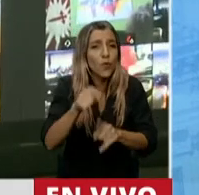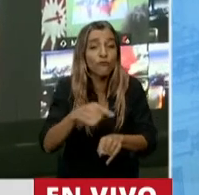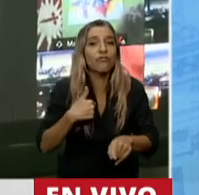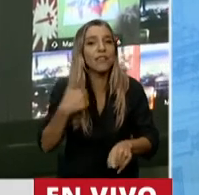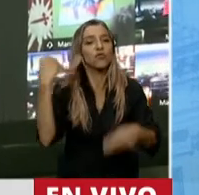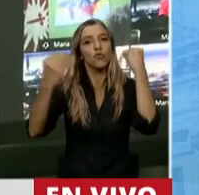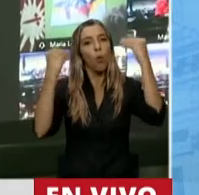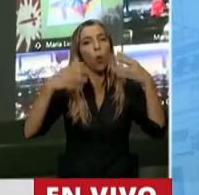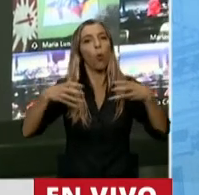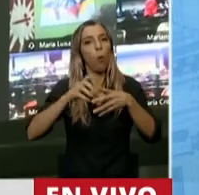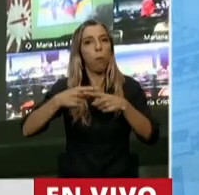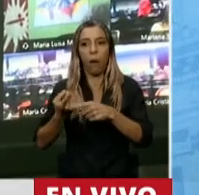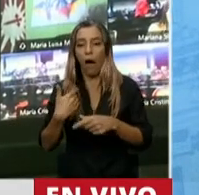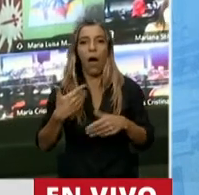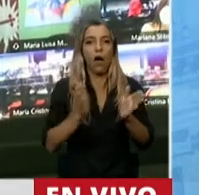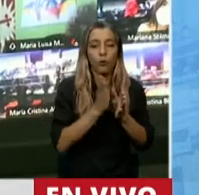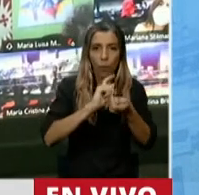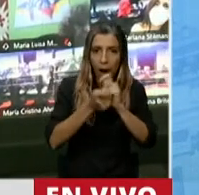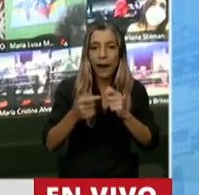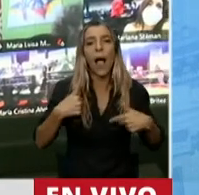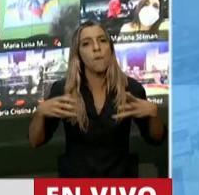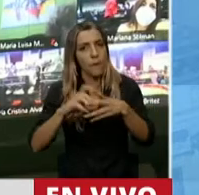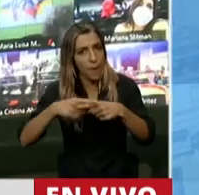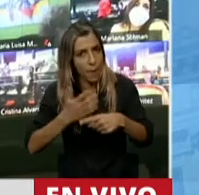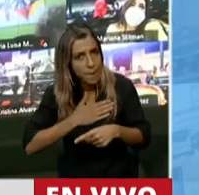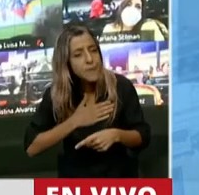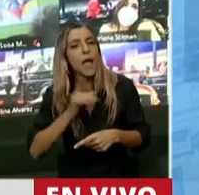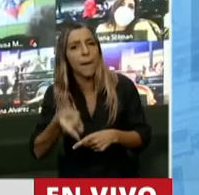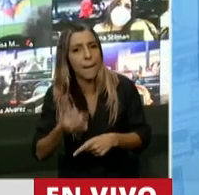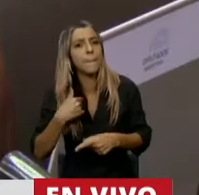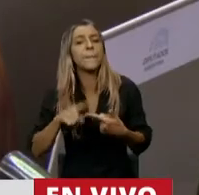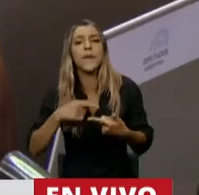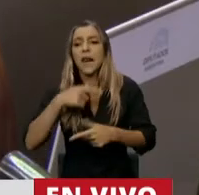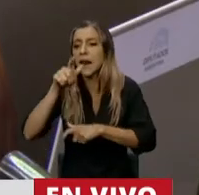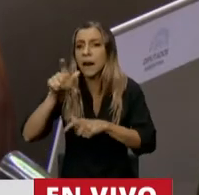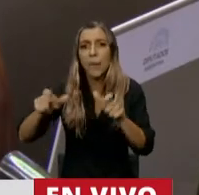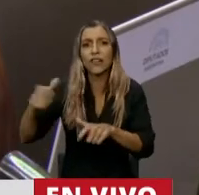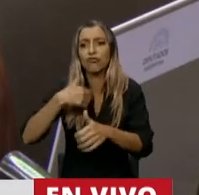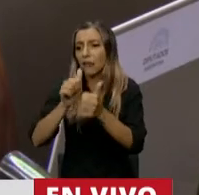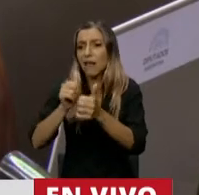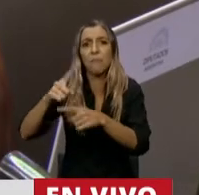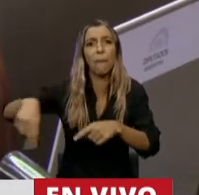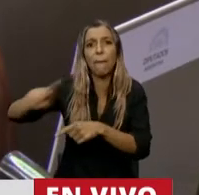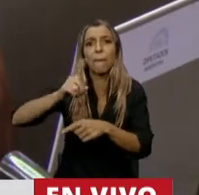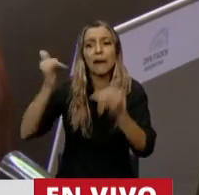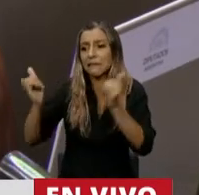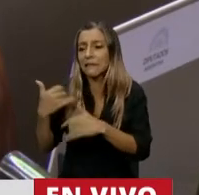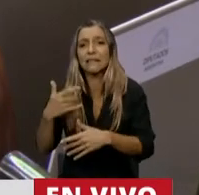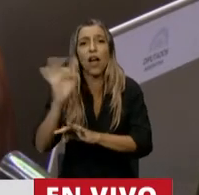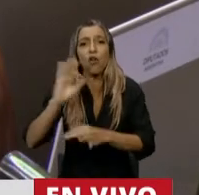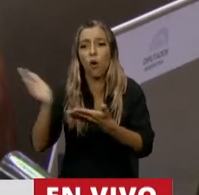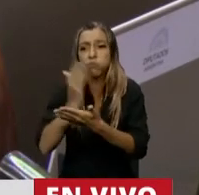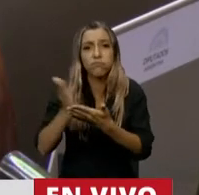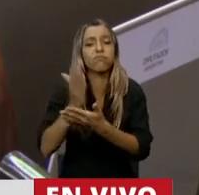preocupa juntos por el cambio, le preocupa a este bloque, que nos preocupa al productor agropecuario de Buenos Aires, de Santa Fe, de